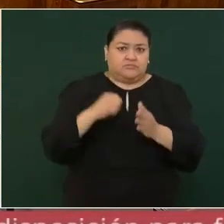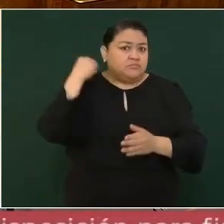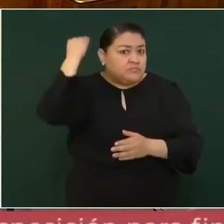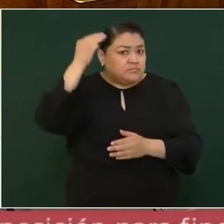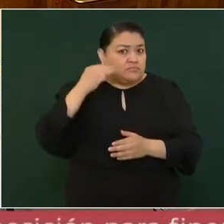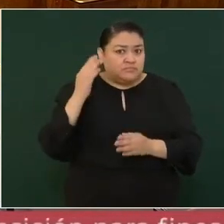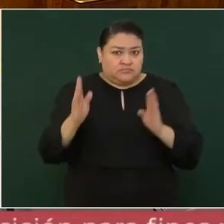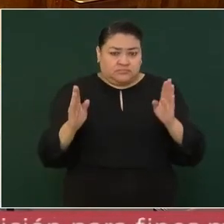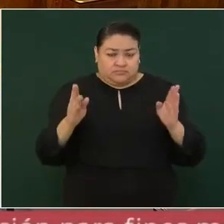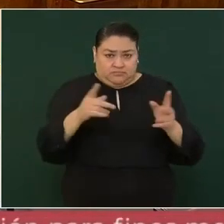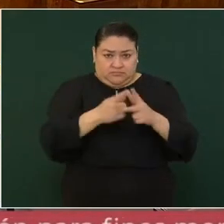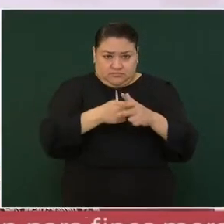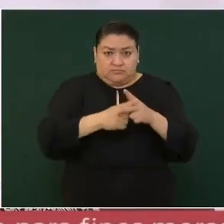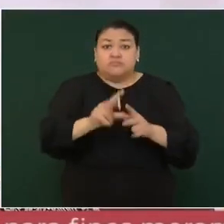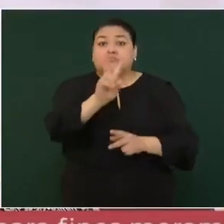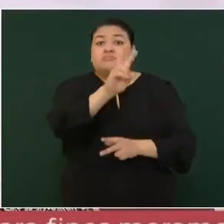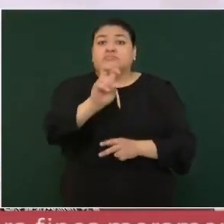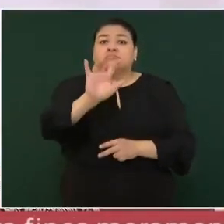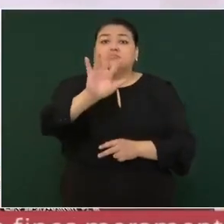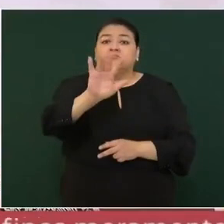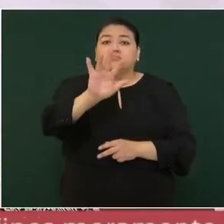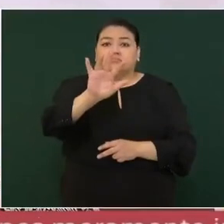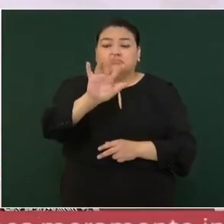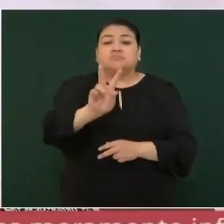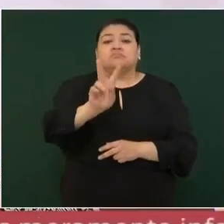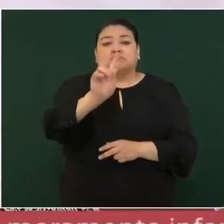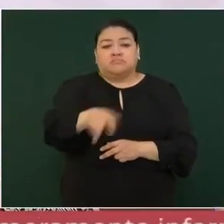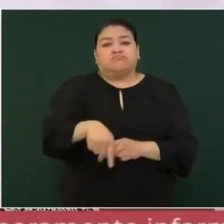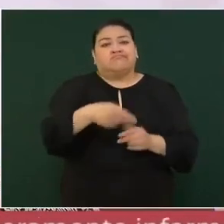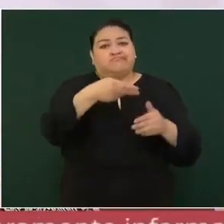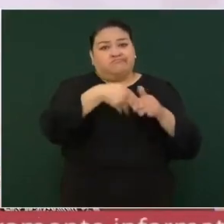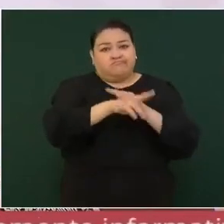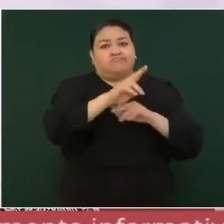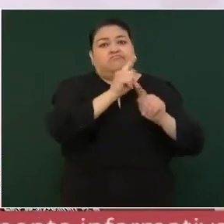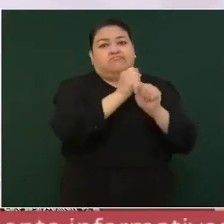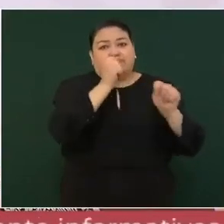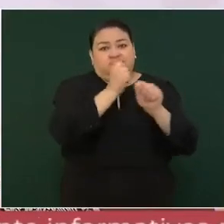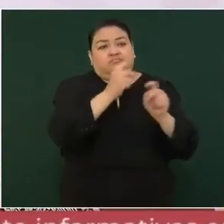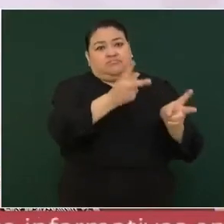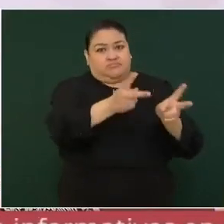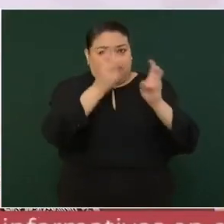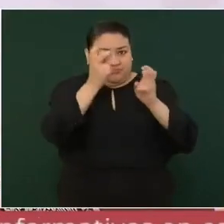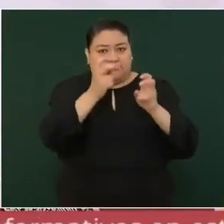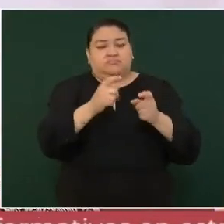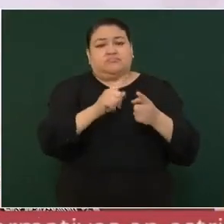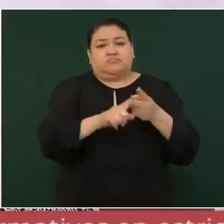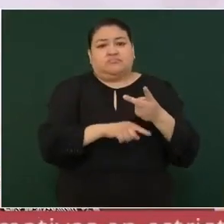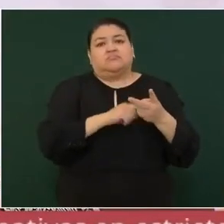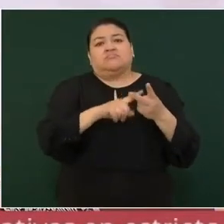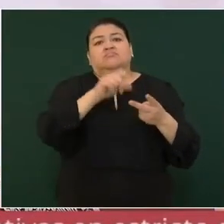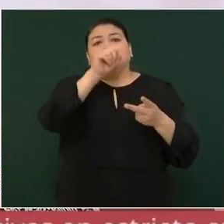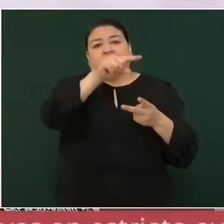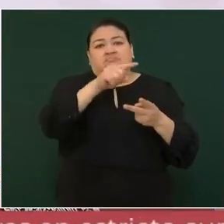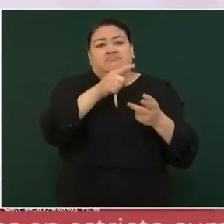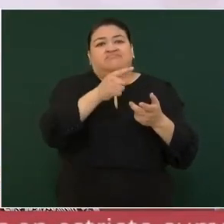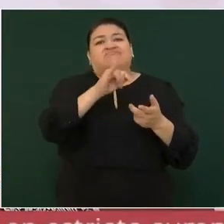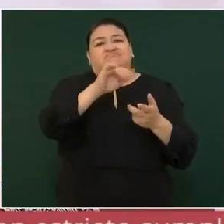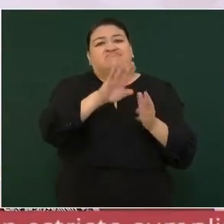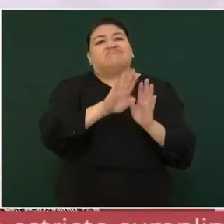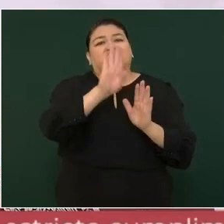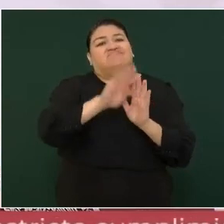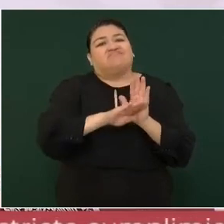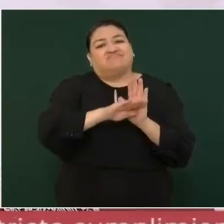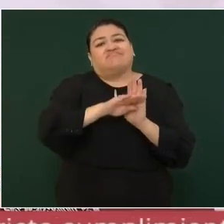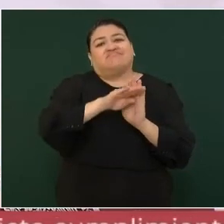registraron 250 delitos de esta naturaleza, tiene el cuarto lugar y su tendencia es hacia